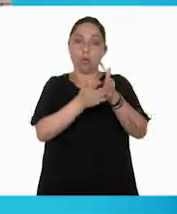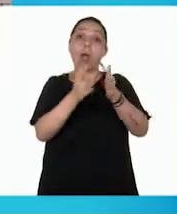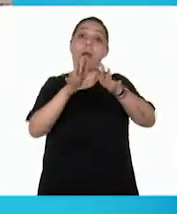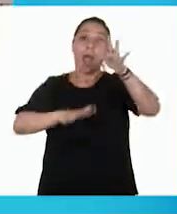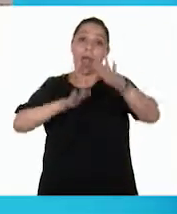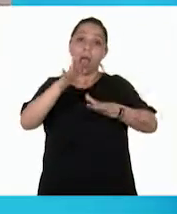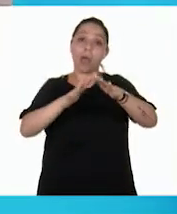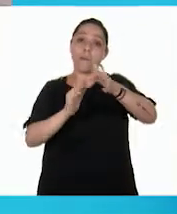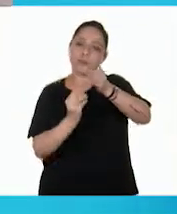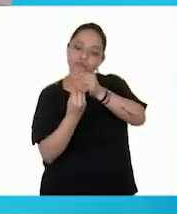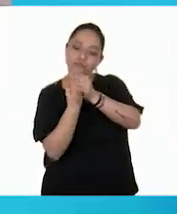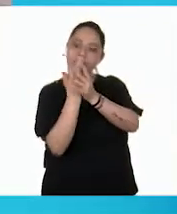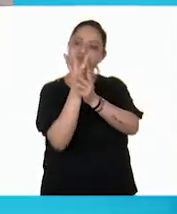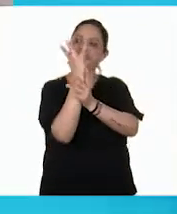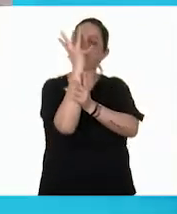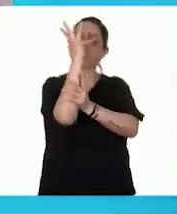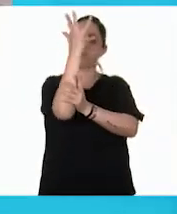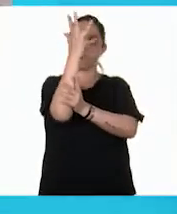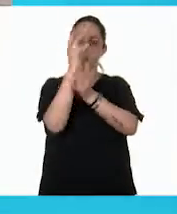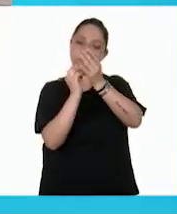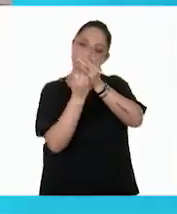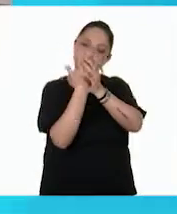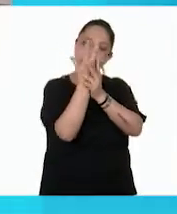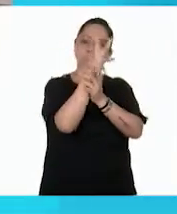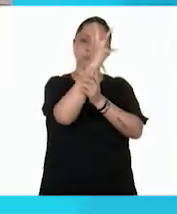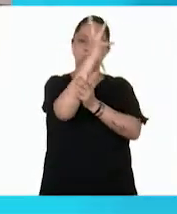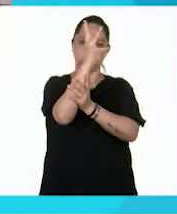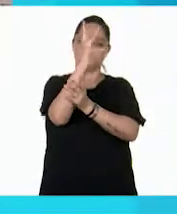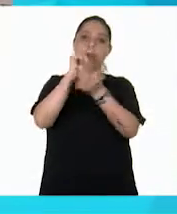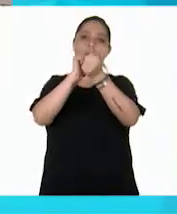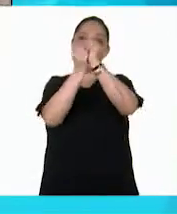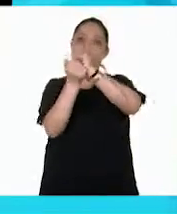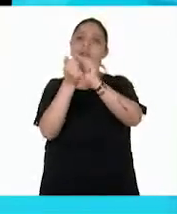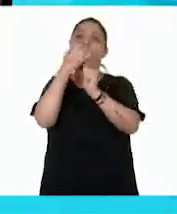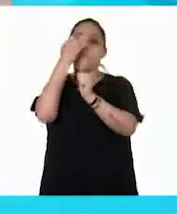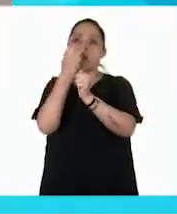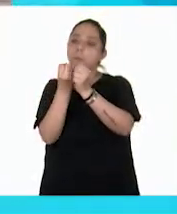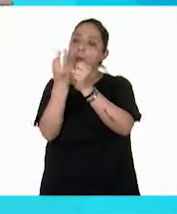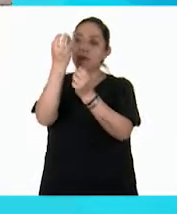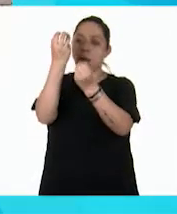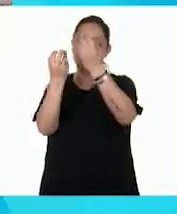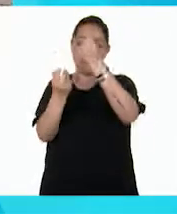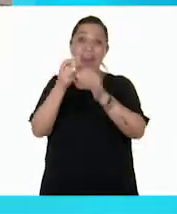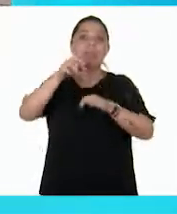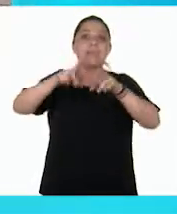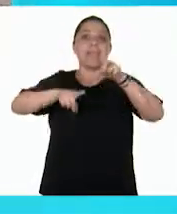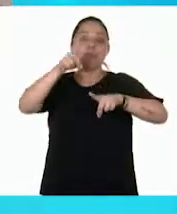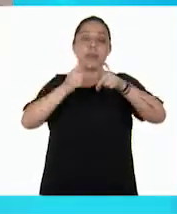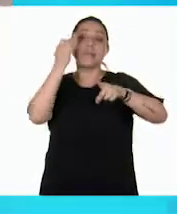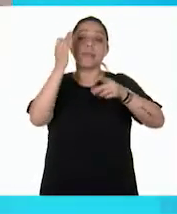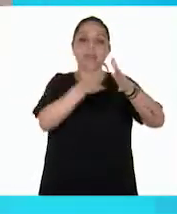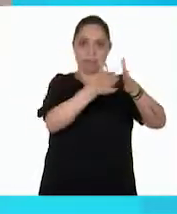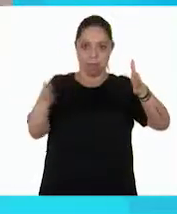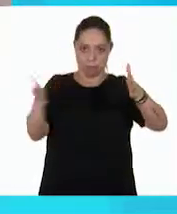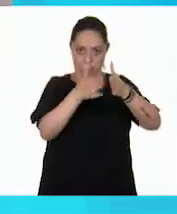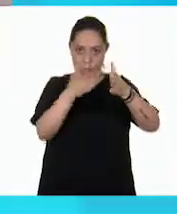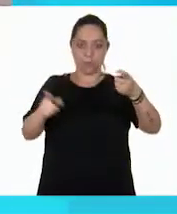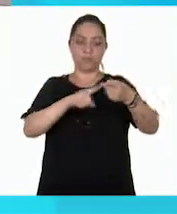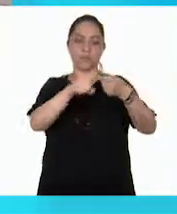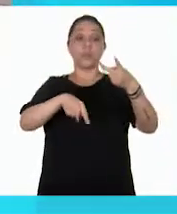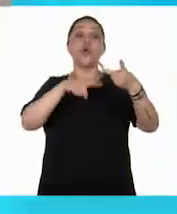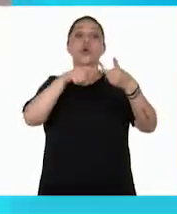la flora o el producto que ésta nos dé. Número dos, elegir la ubicación